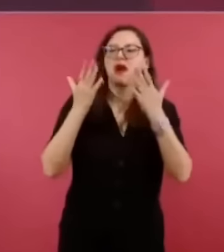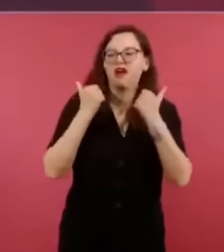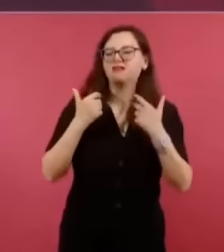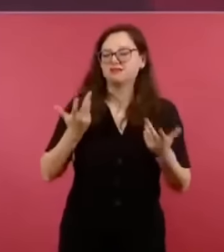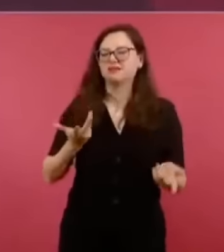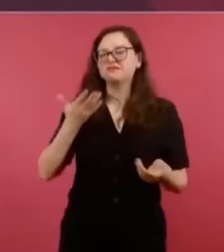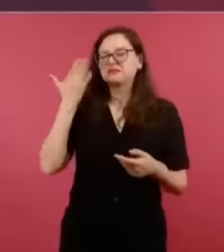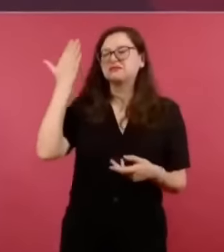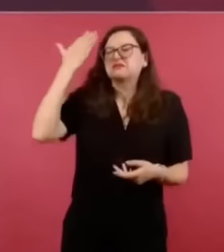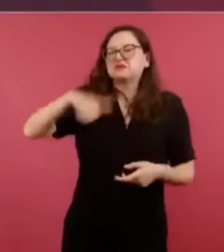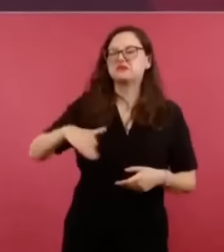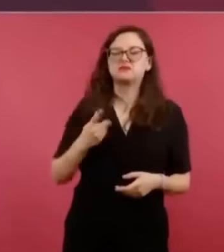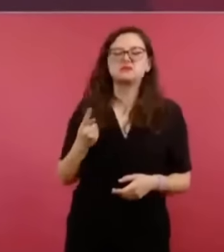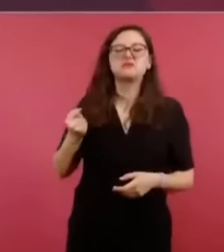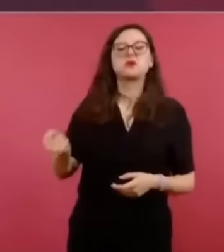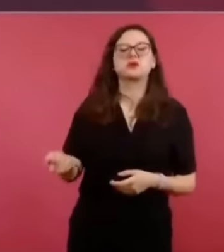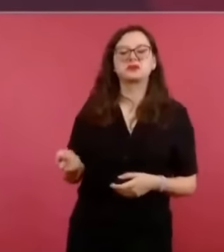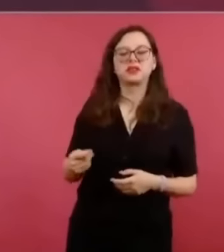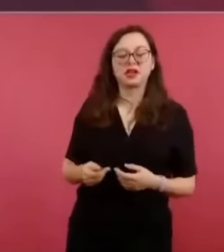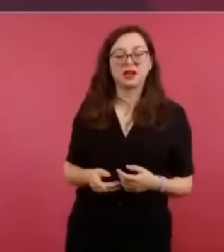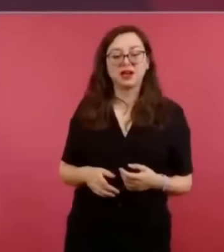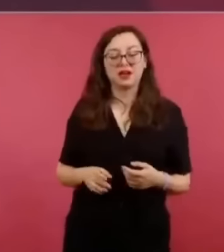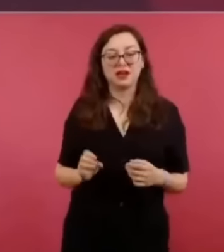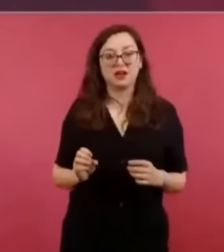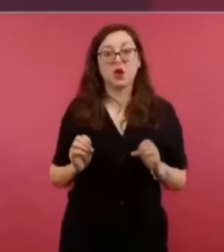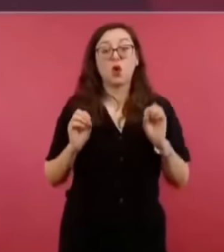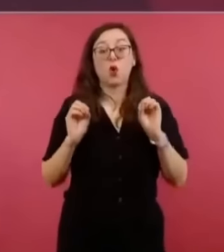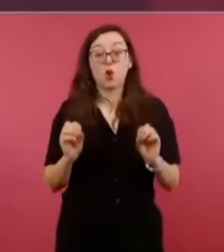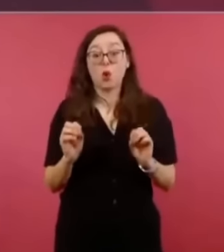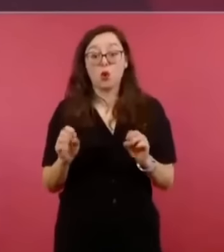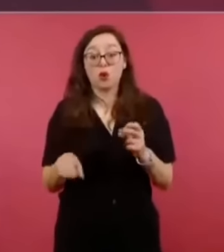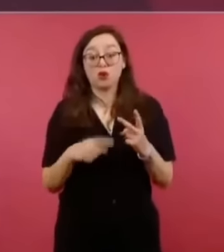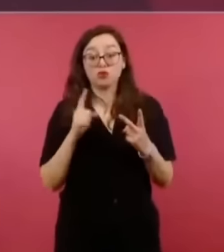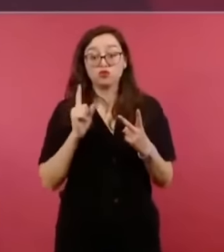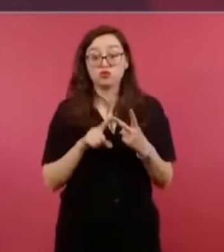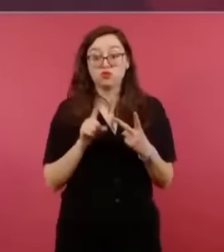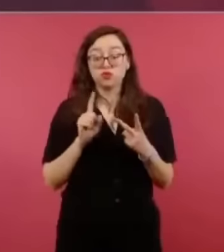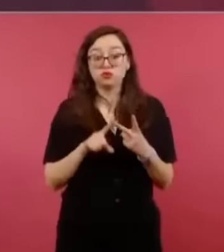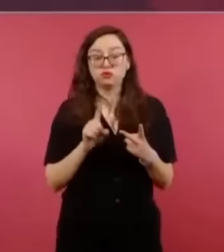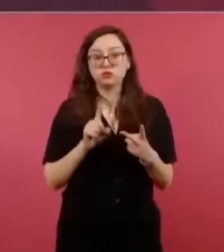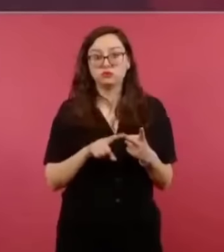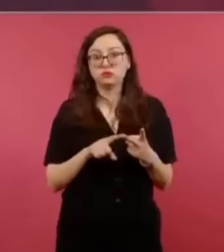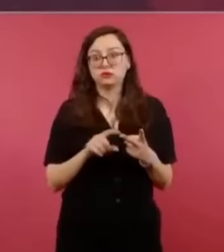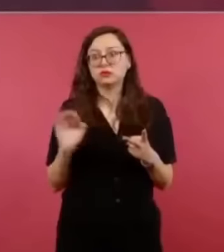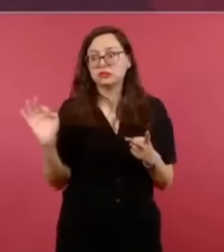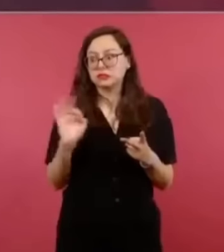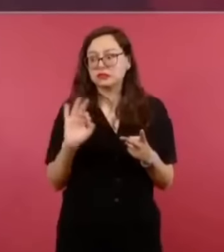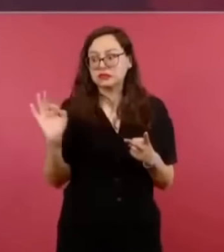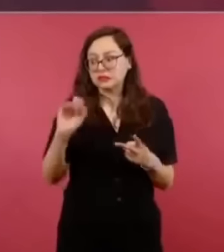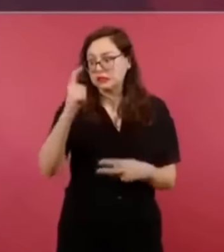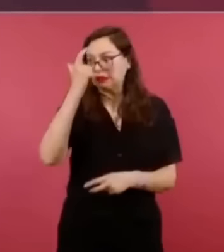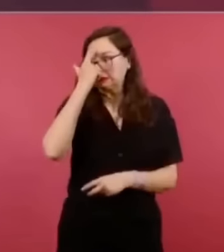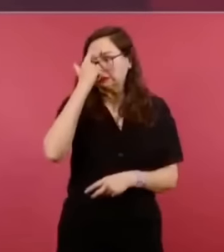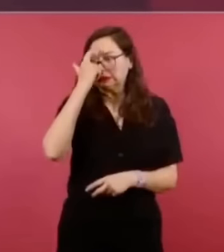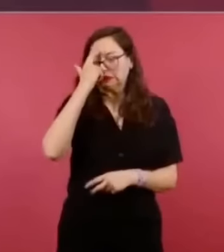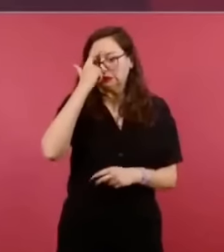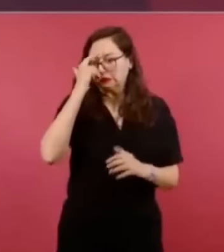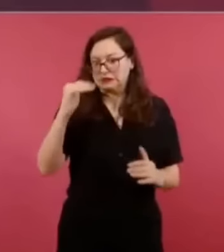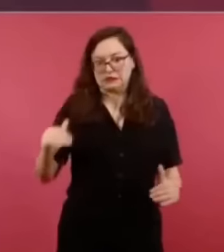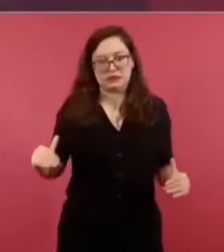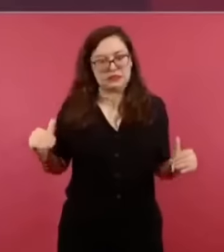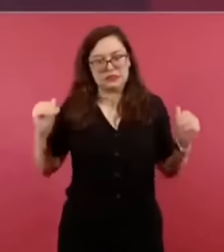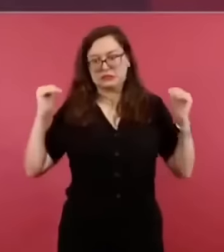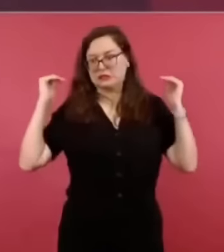por su nivel de enajenación